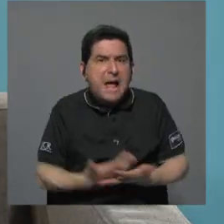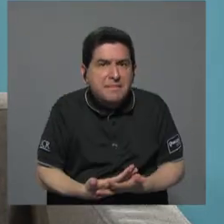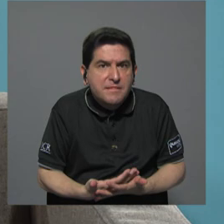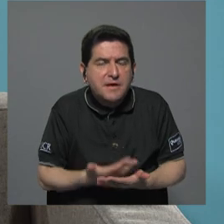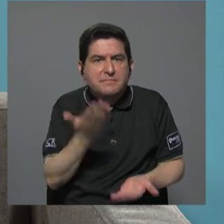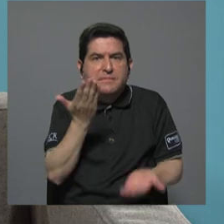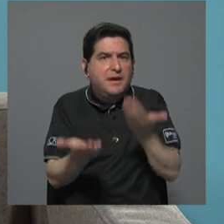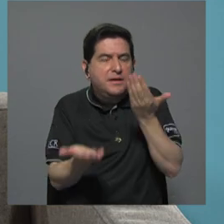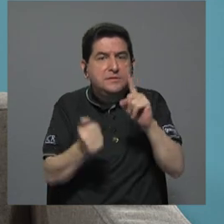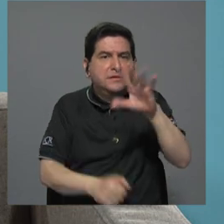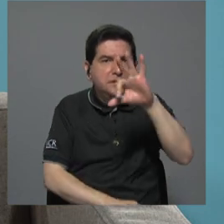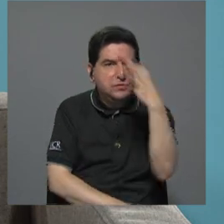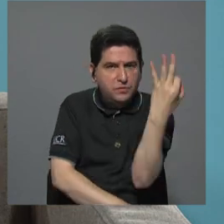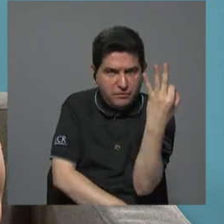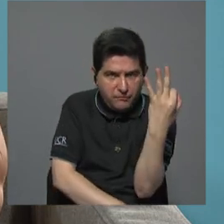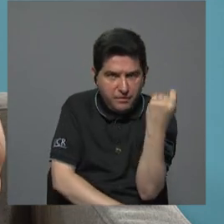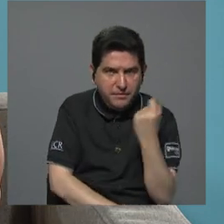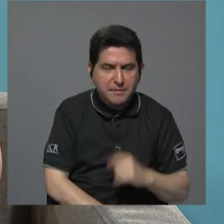manera,